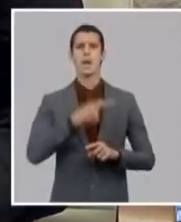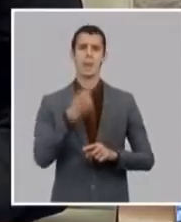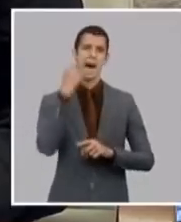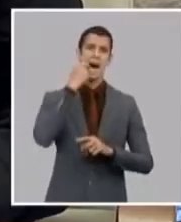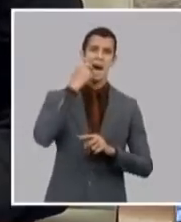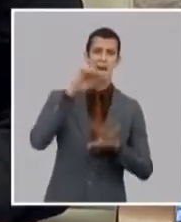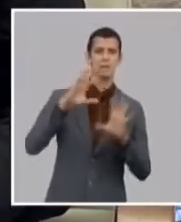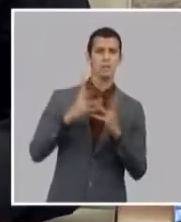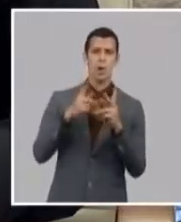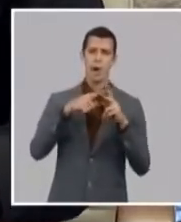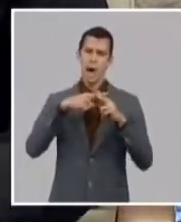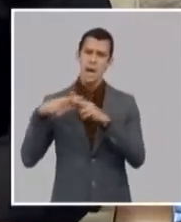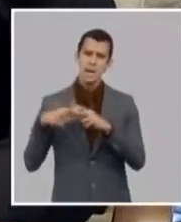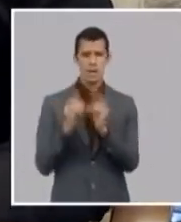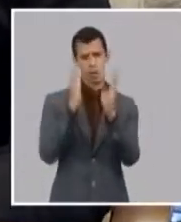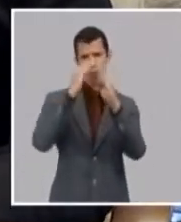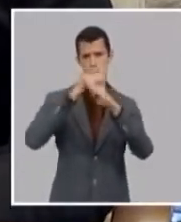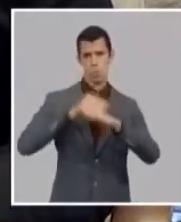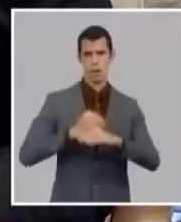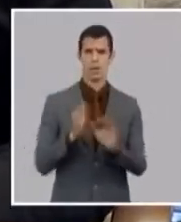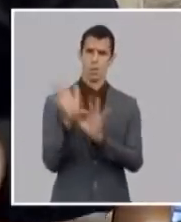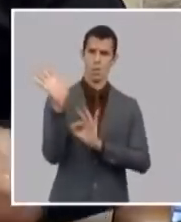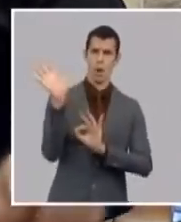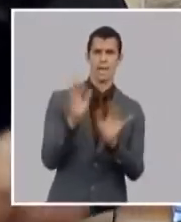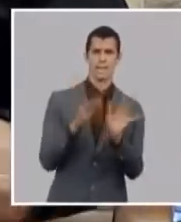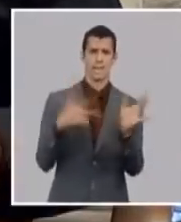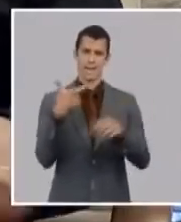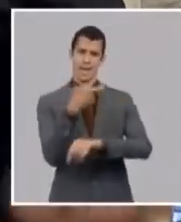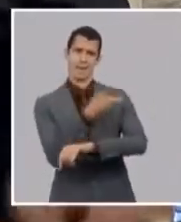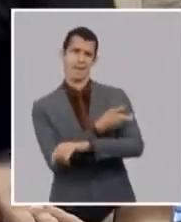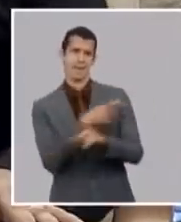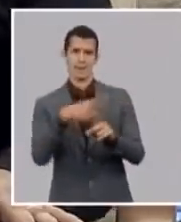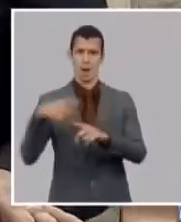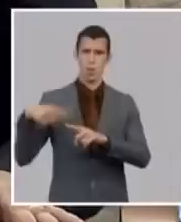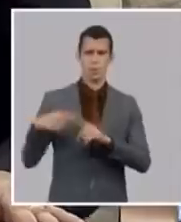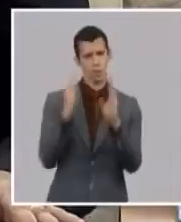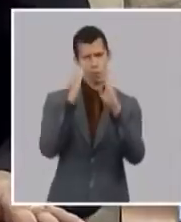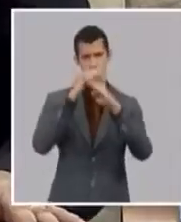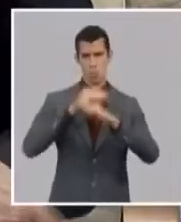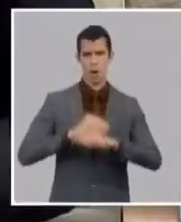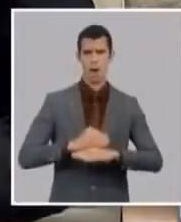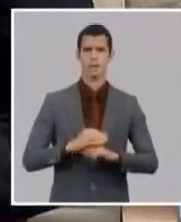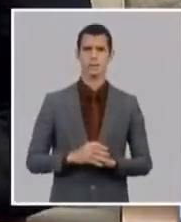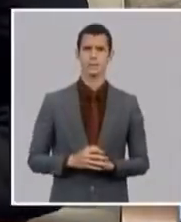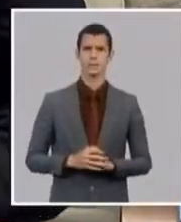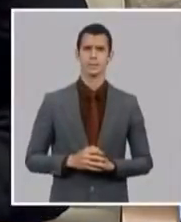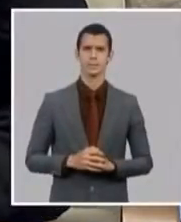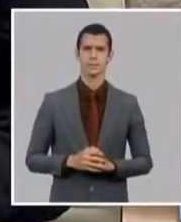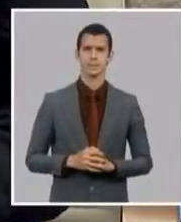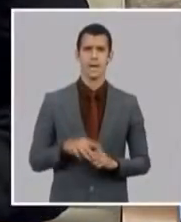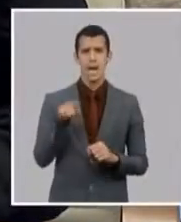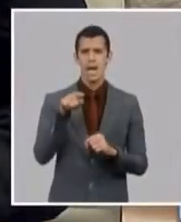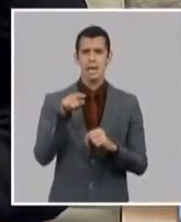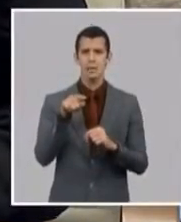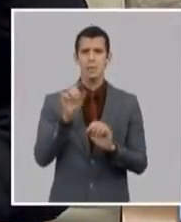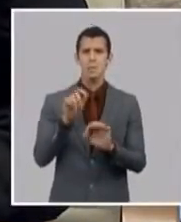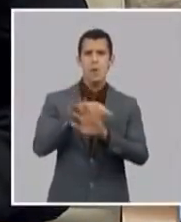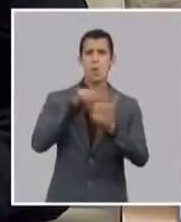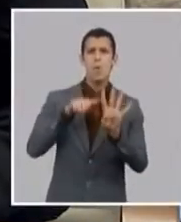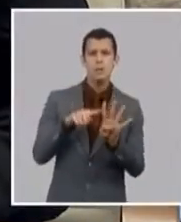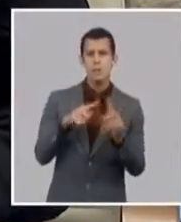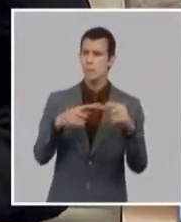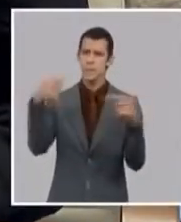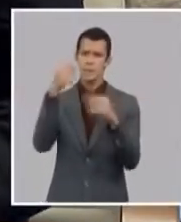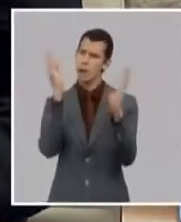pero son asuntos que nosotros lo llevamos con la sensibilidad para tomar las decisiones porque es un tema que sabemos las